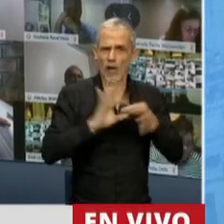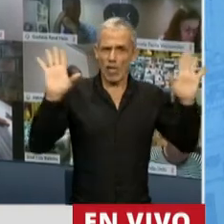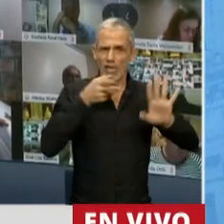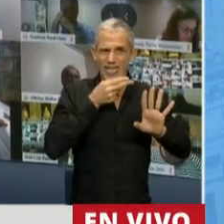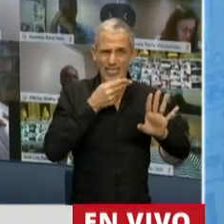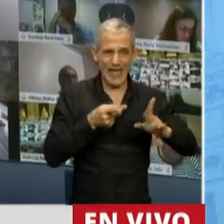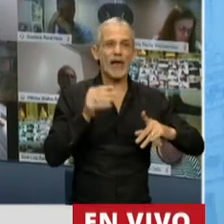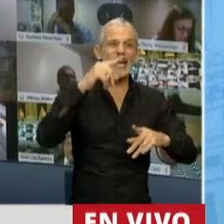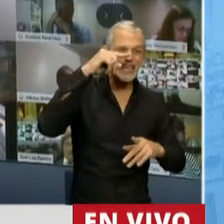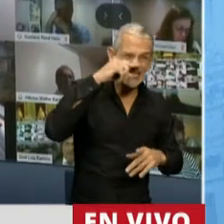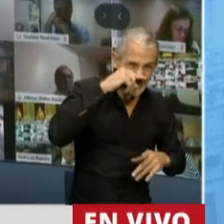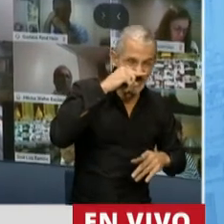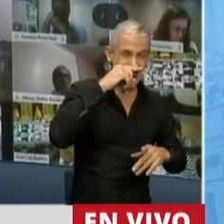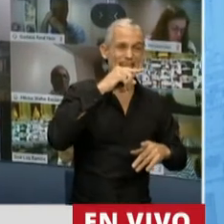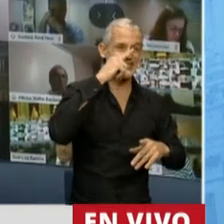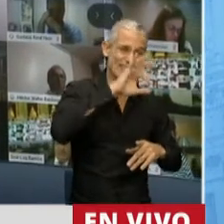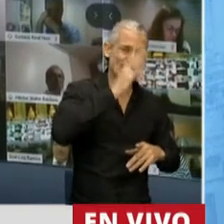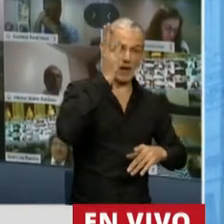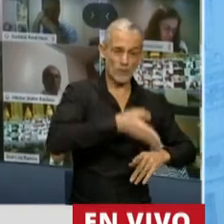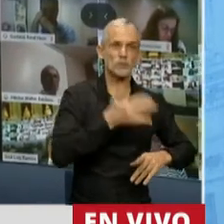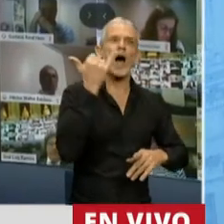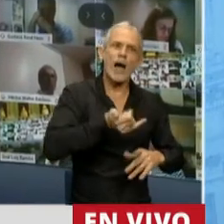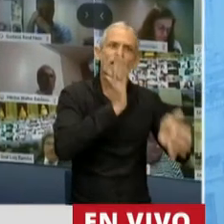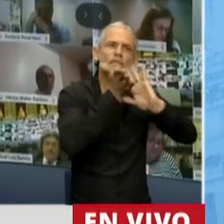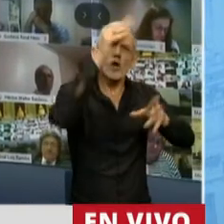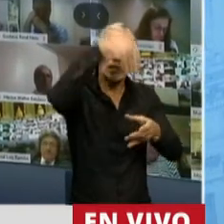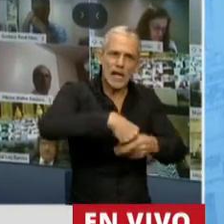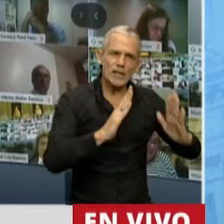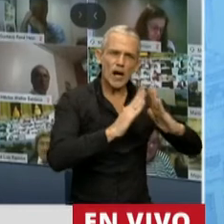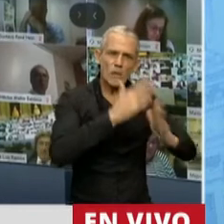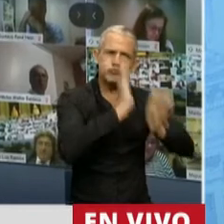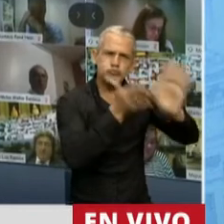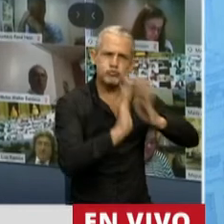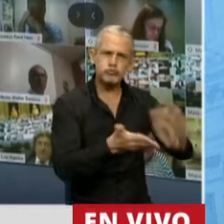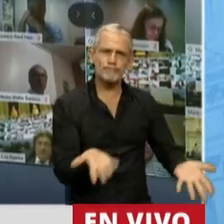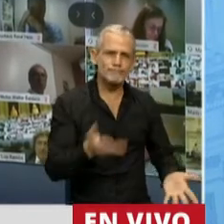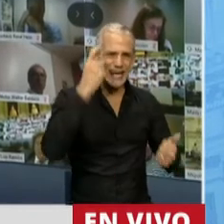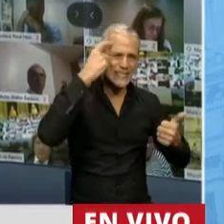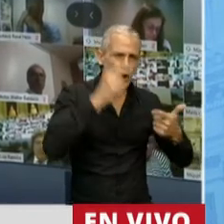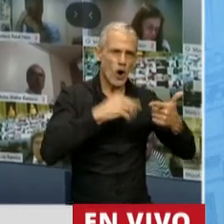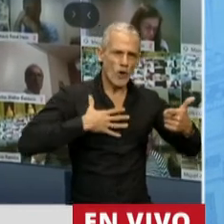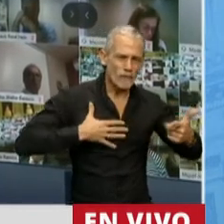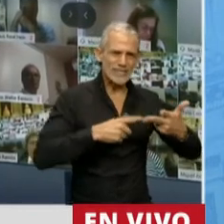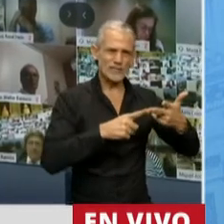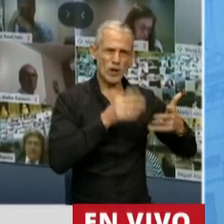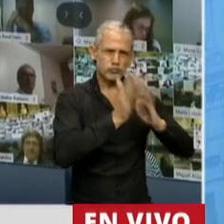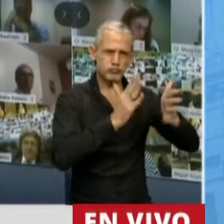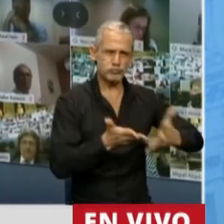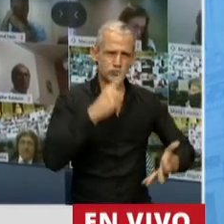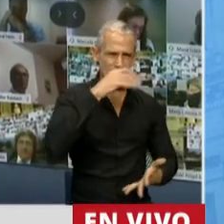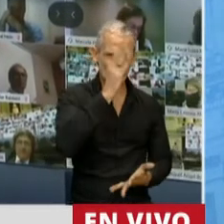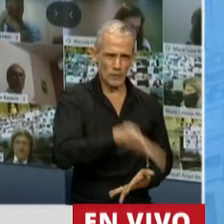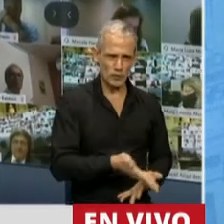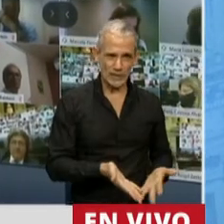al revés, 7 de cada 10 hogares conviven con alguna forma de violencia o maltrato físico, psicológico hacia la niñez. Así que